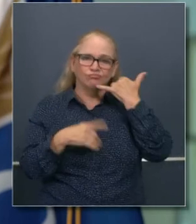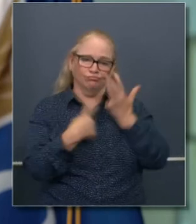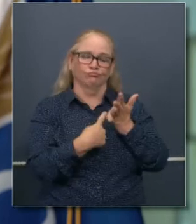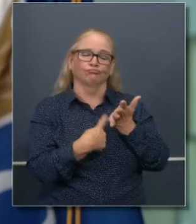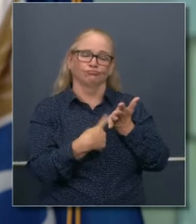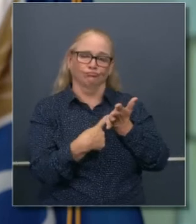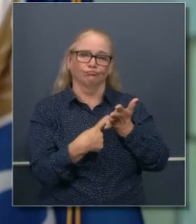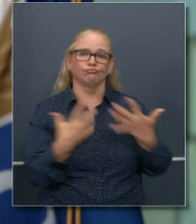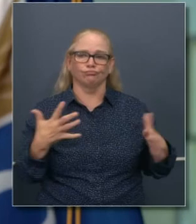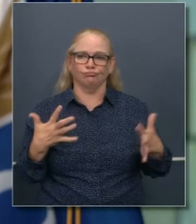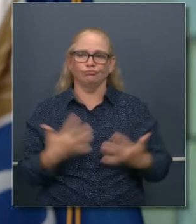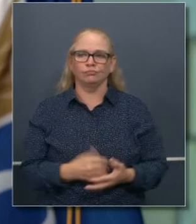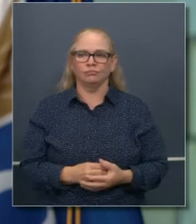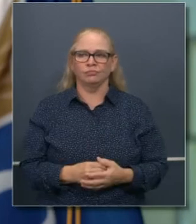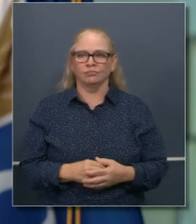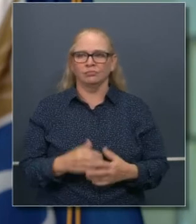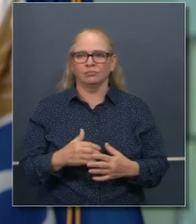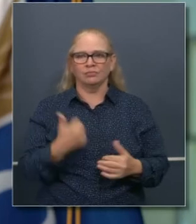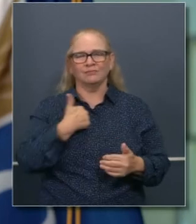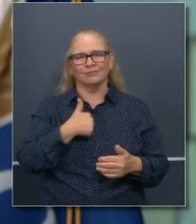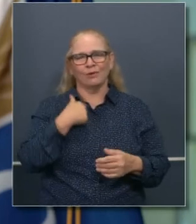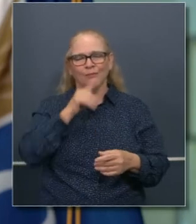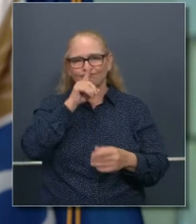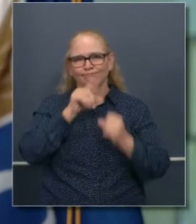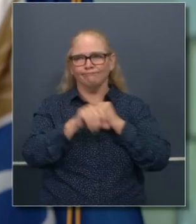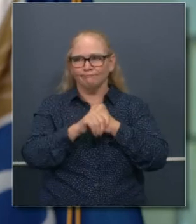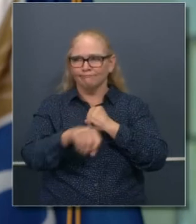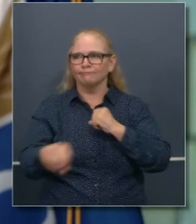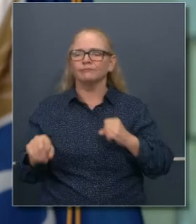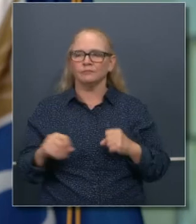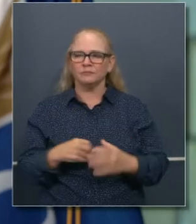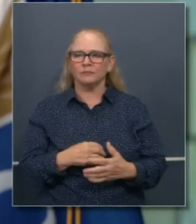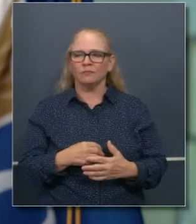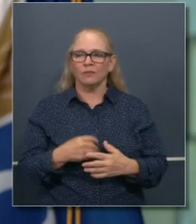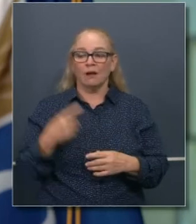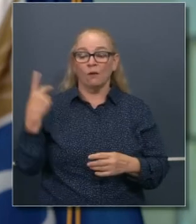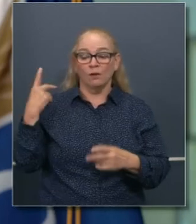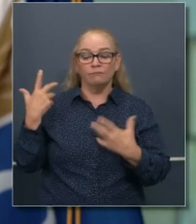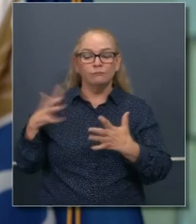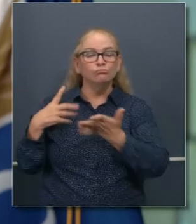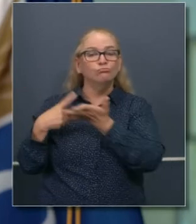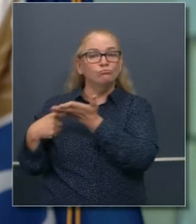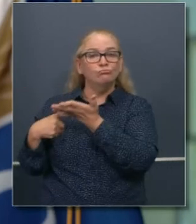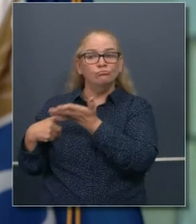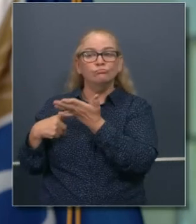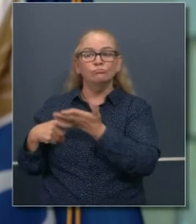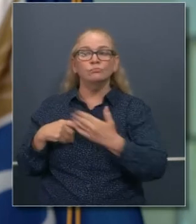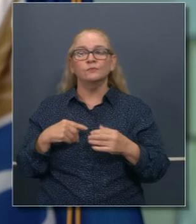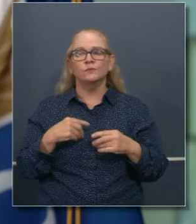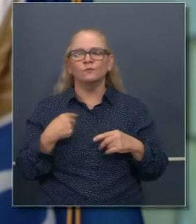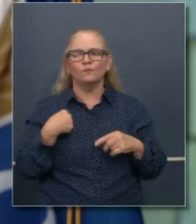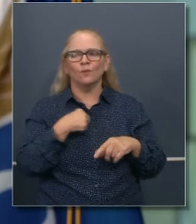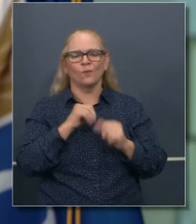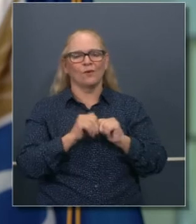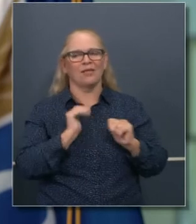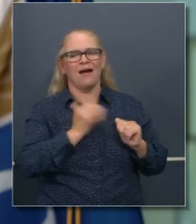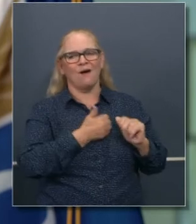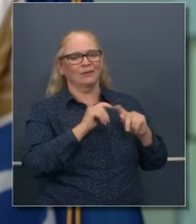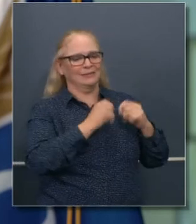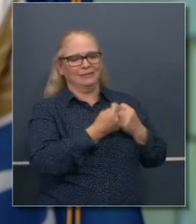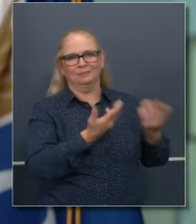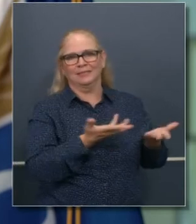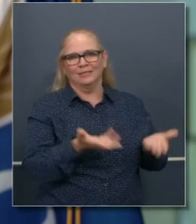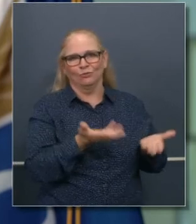Para sepan, y perdonen que me he pasado de la raya en hablar de esto, pero hemos trabajado con nuestro equipo y